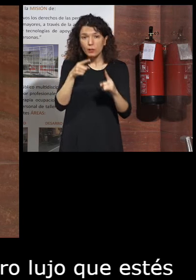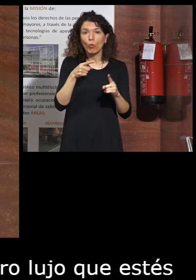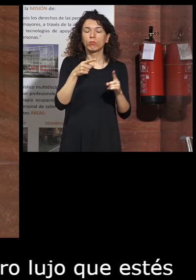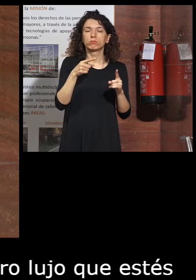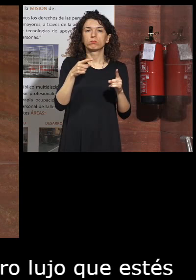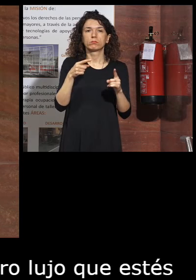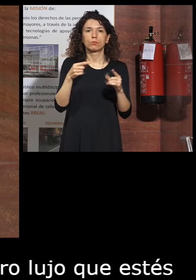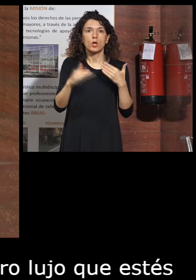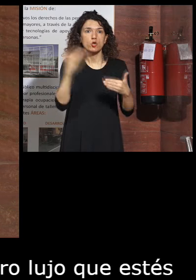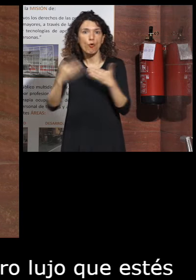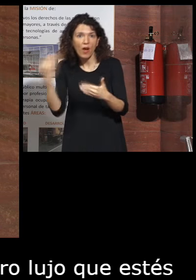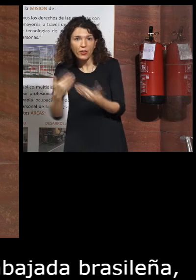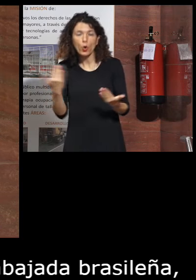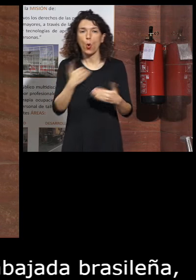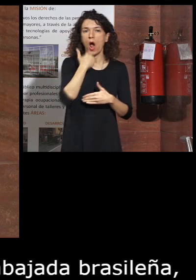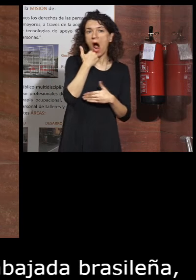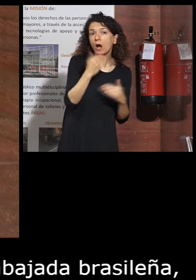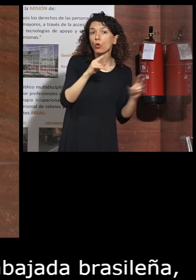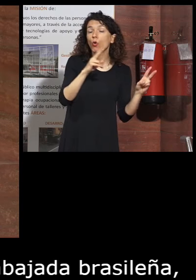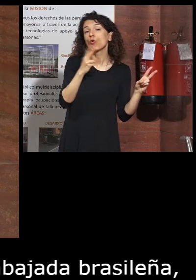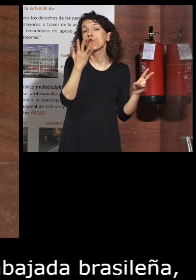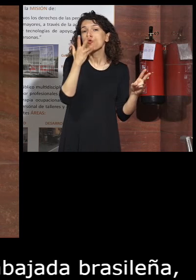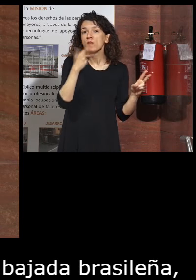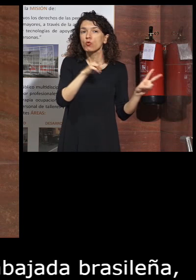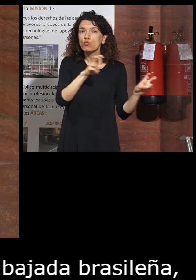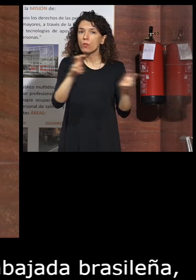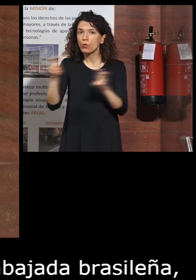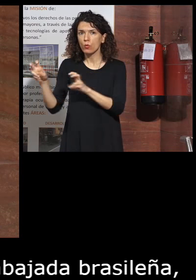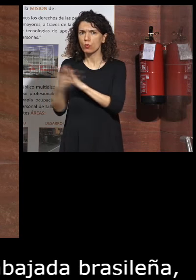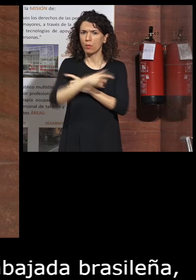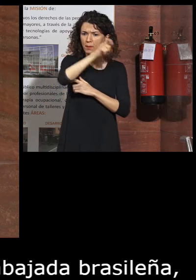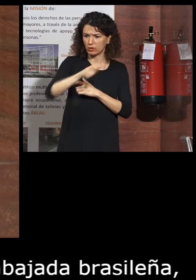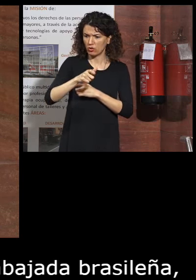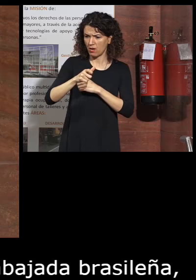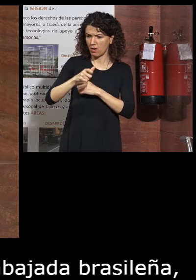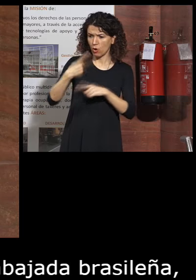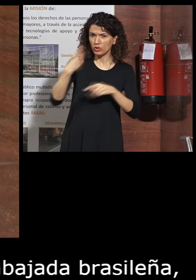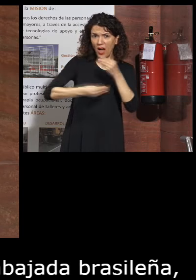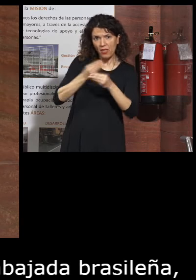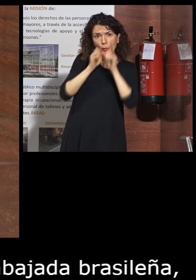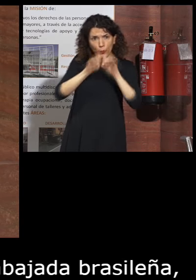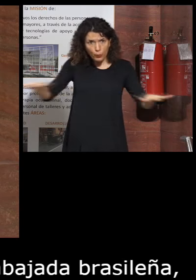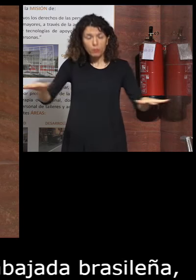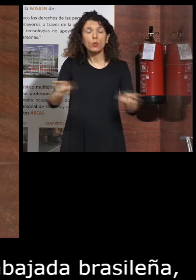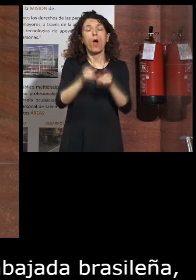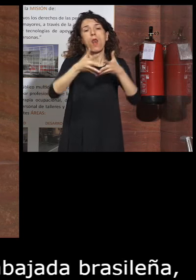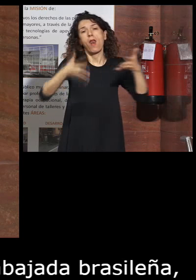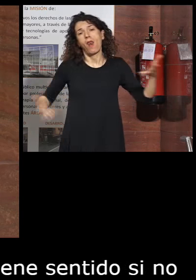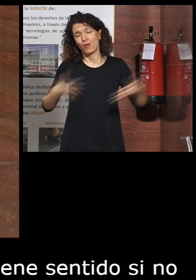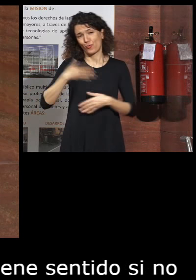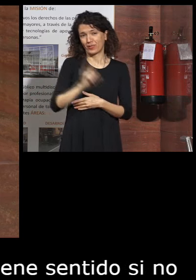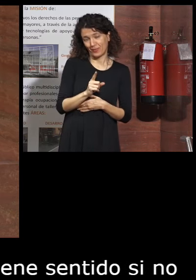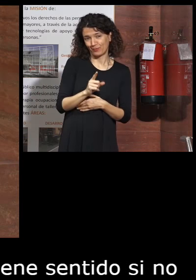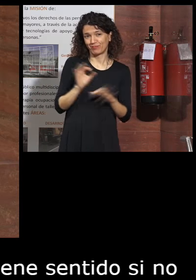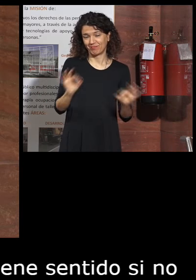innovación. cada nuevo conocimiento es lo importante que se conozca lo que hace. De hecho que no voy a extender mucho, porque